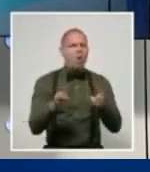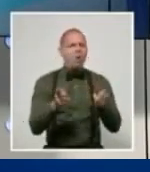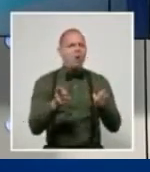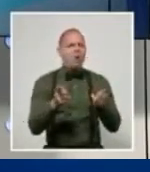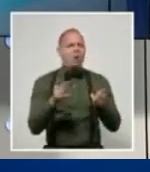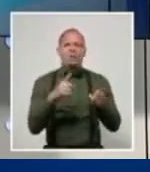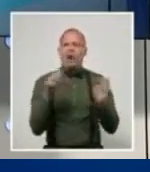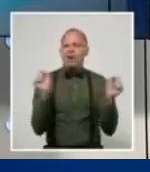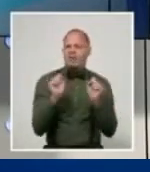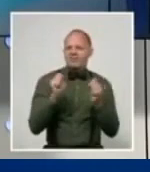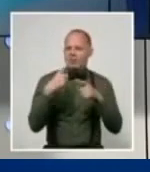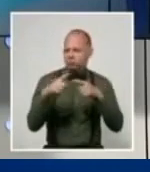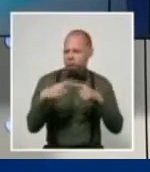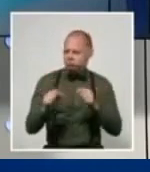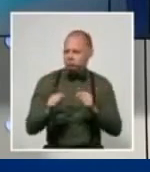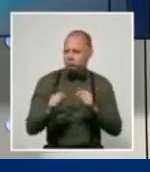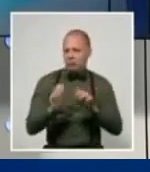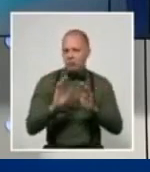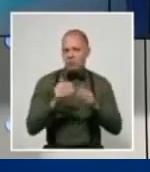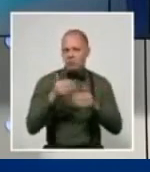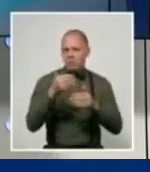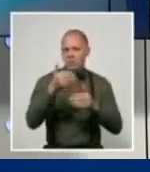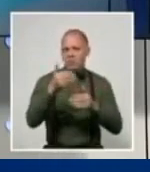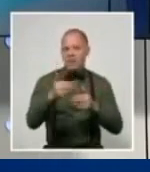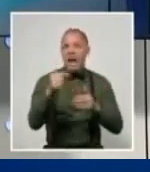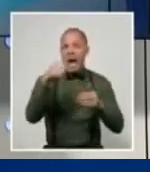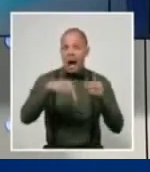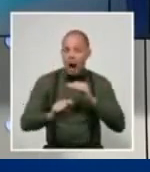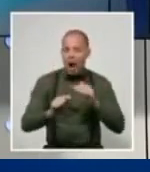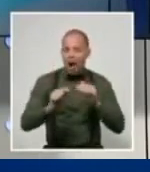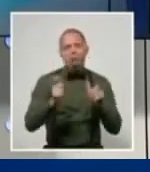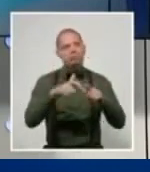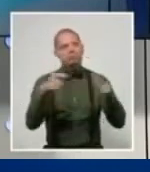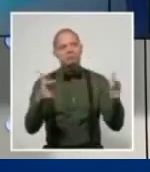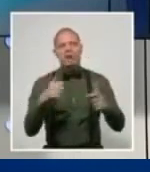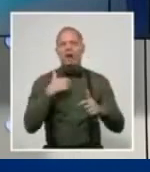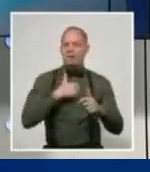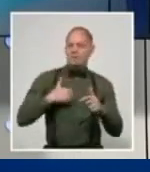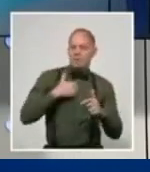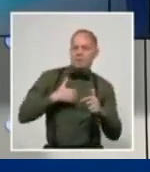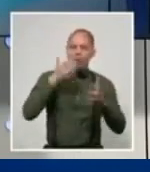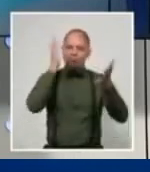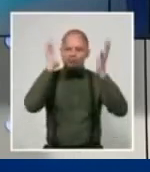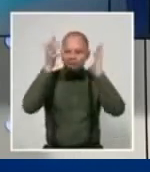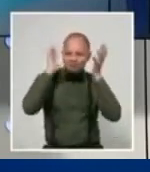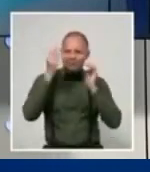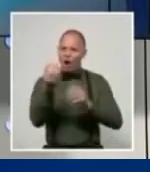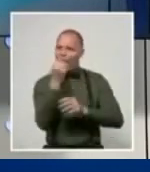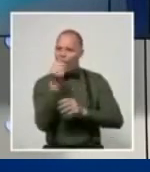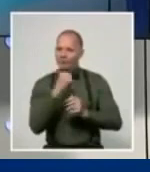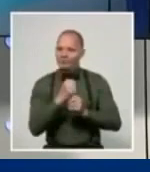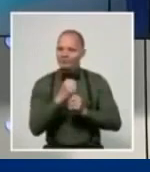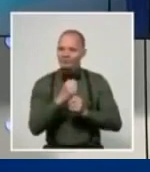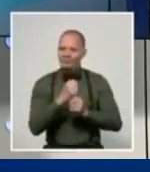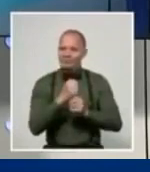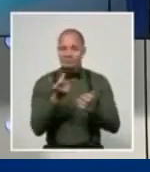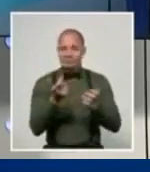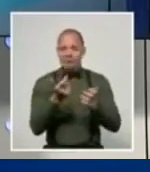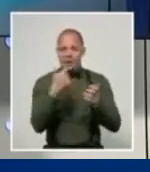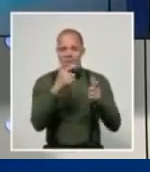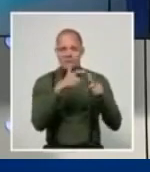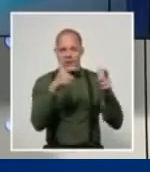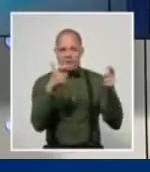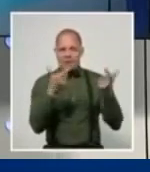líneas todas de alta demanda que han estado medio perdidas o perdidas y medio en las tiendas. Y es ahí el primer